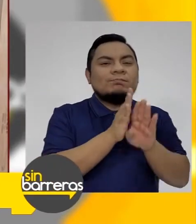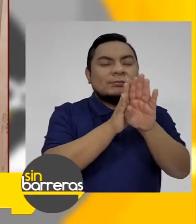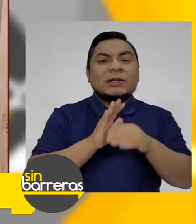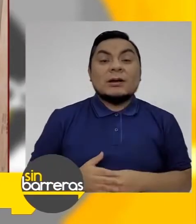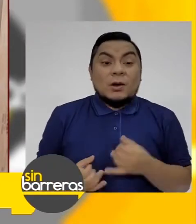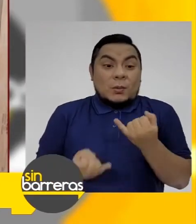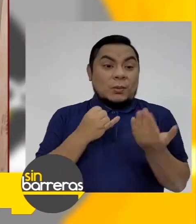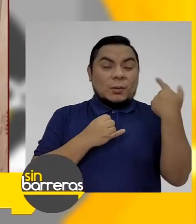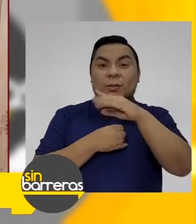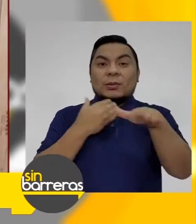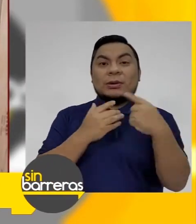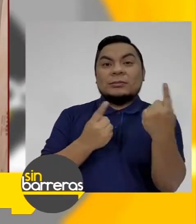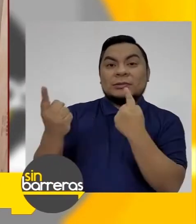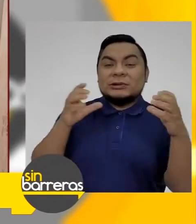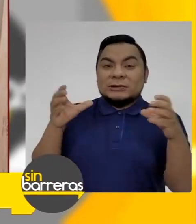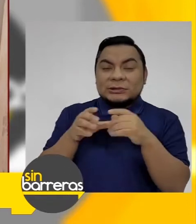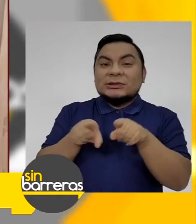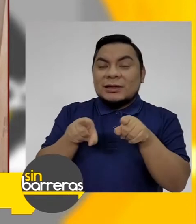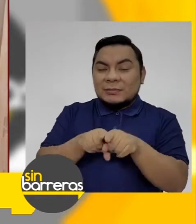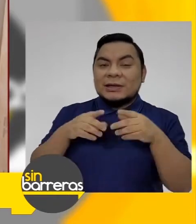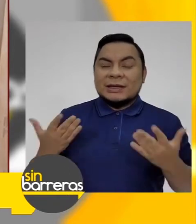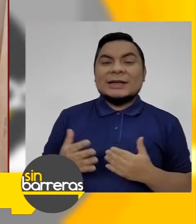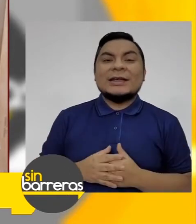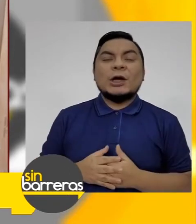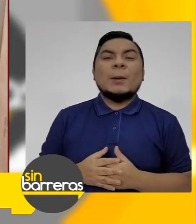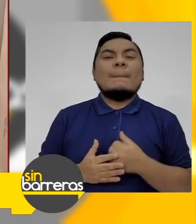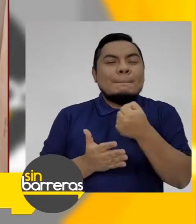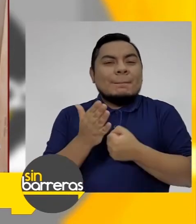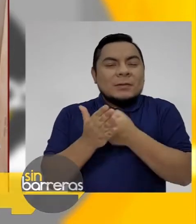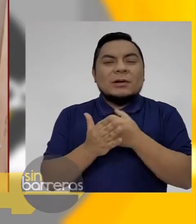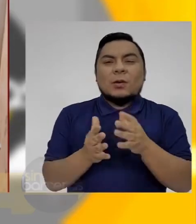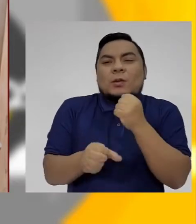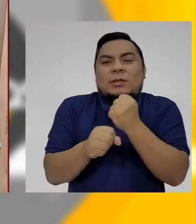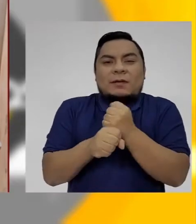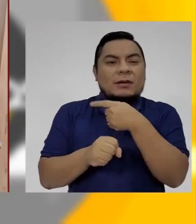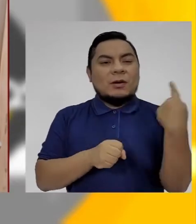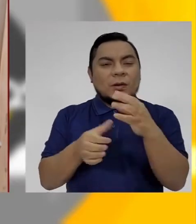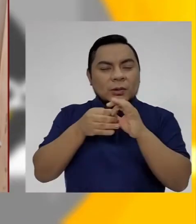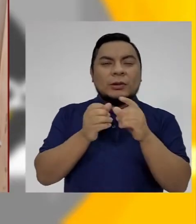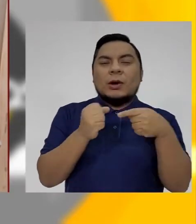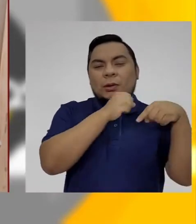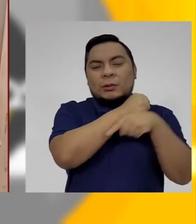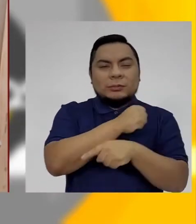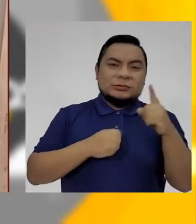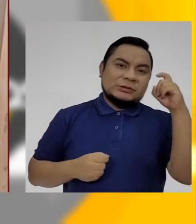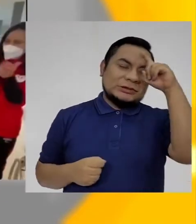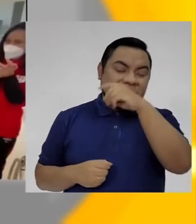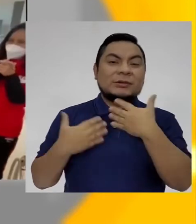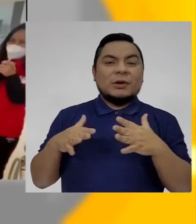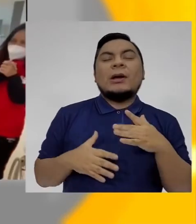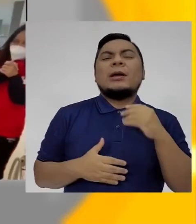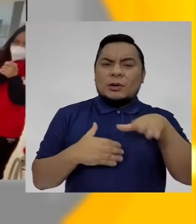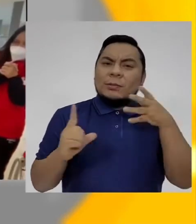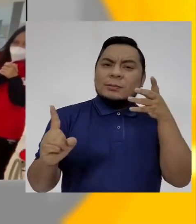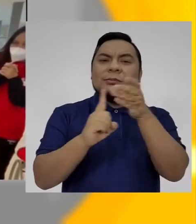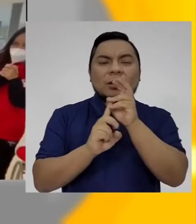últimamente se sumaron el nutricionista también y ha sido un trabajo bastante intenso pero espero